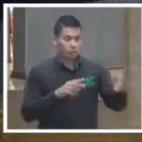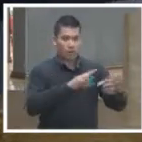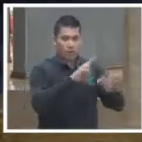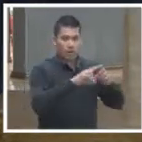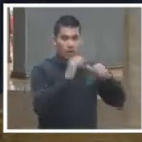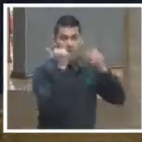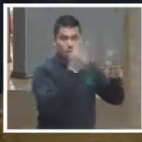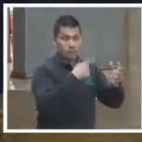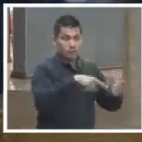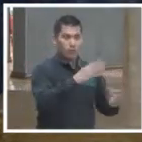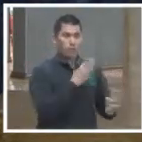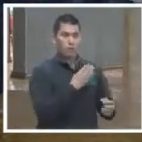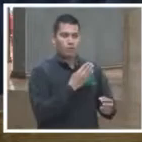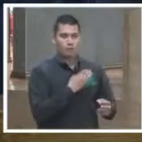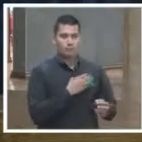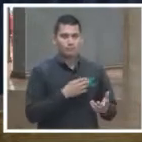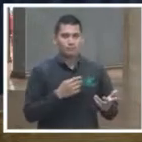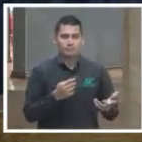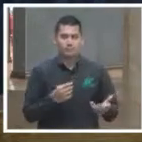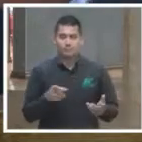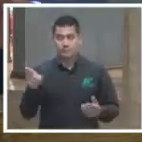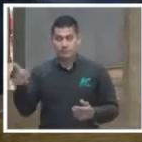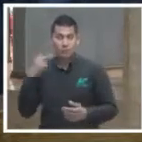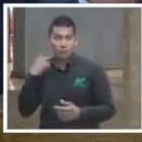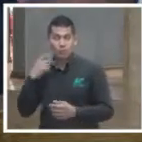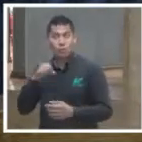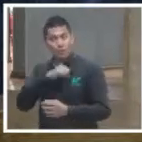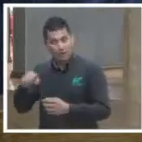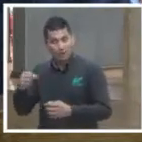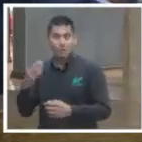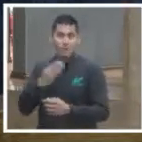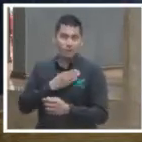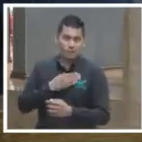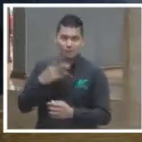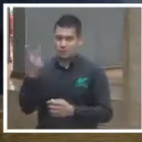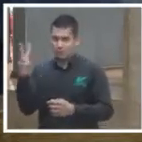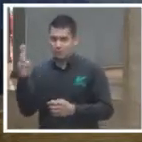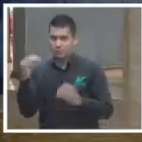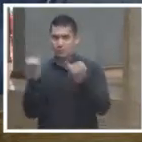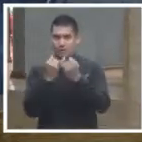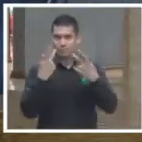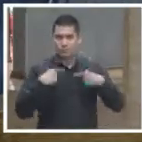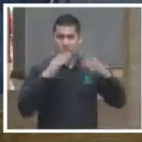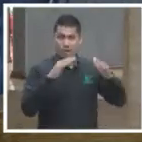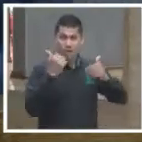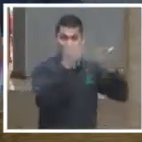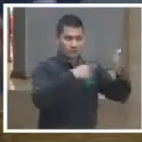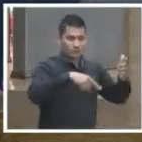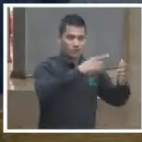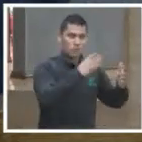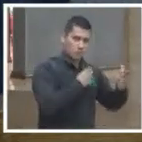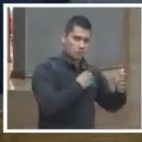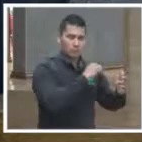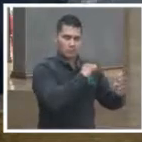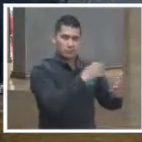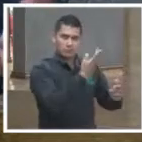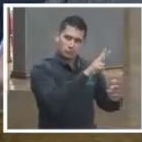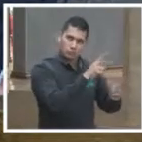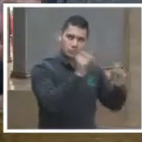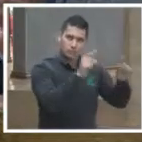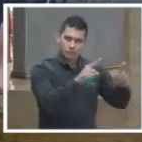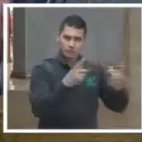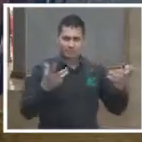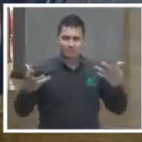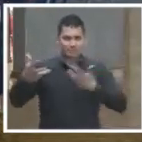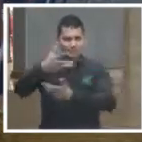la sociedad civil, hay buenos y malos en los dos y además los políticos justamente emergen de esta sociedad y en